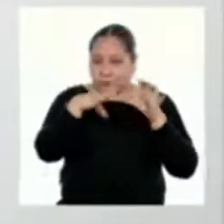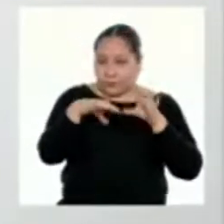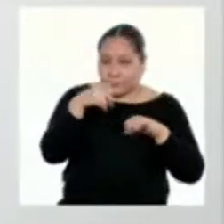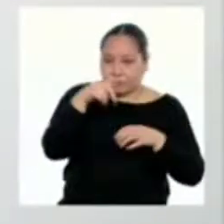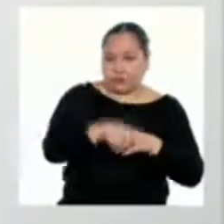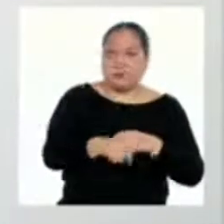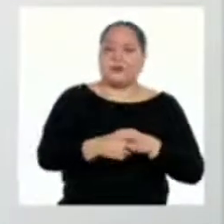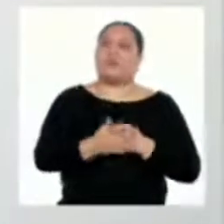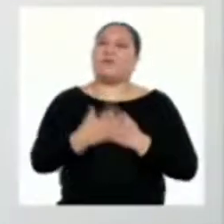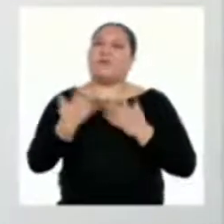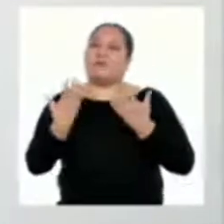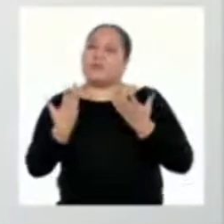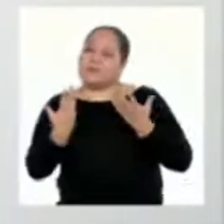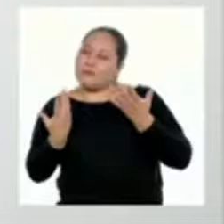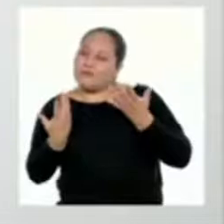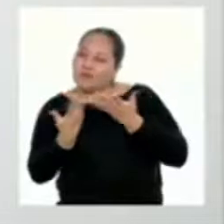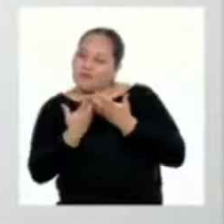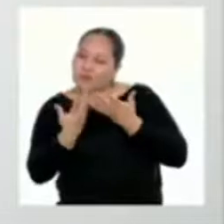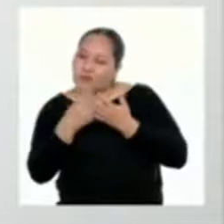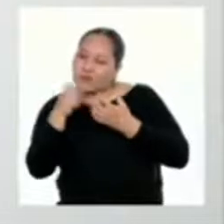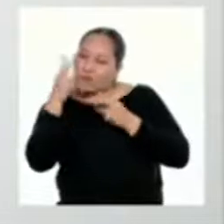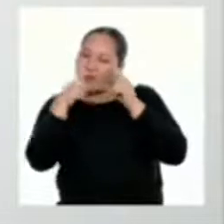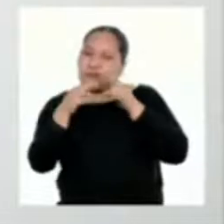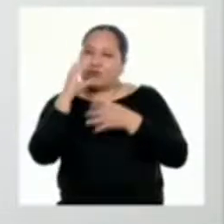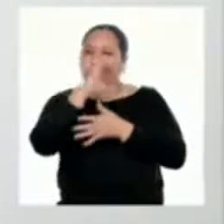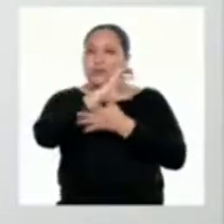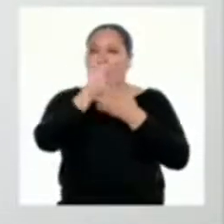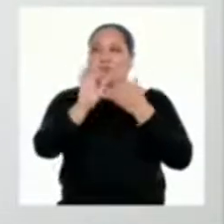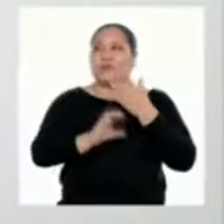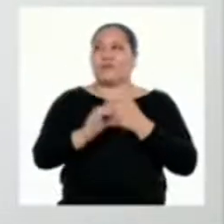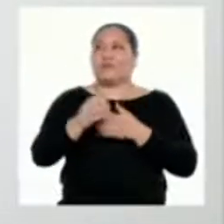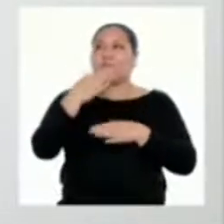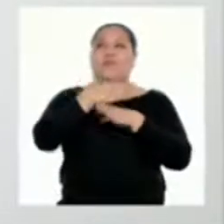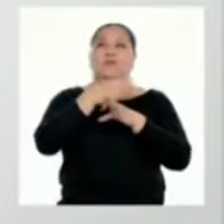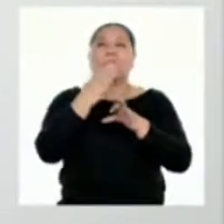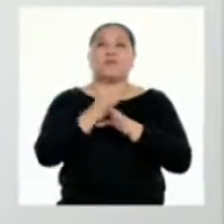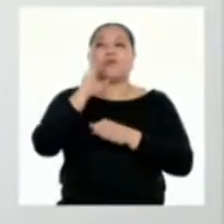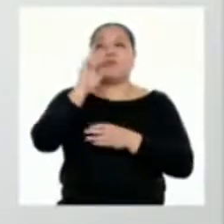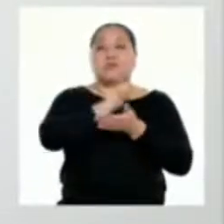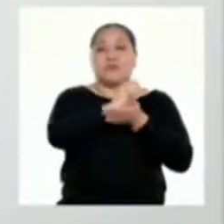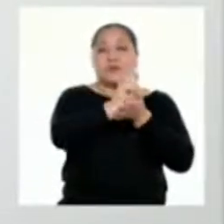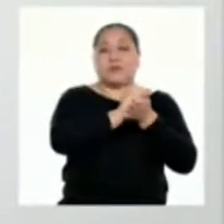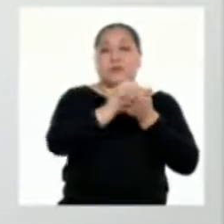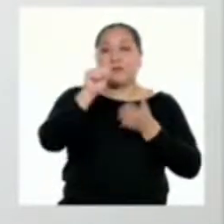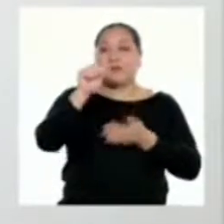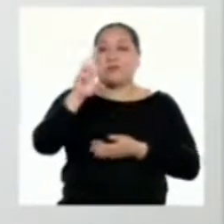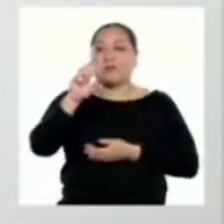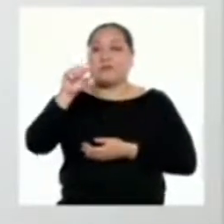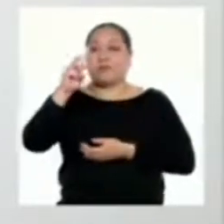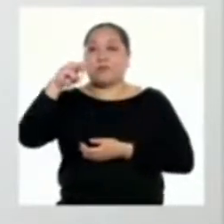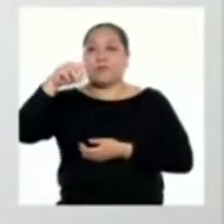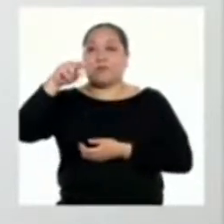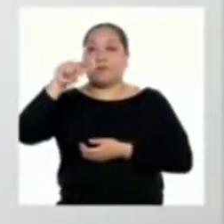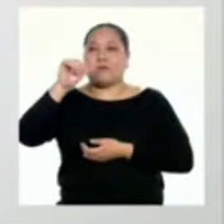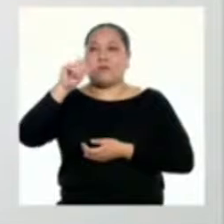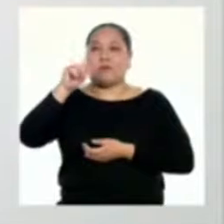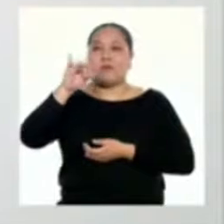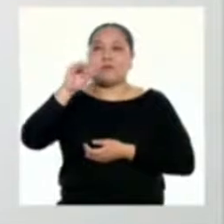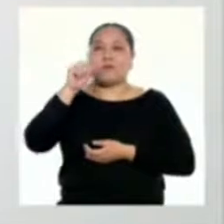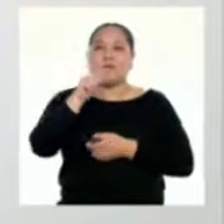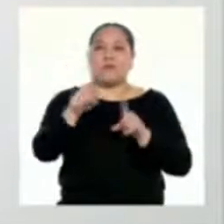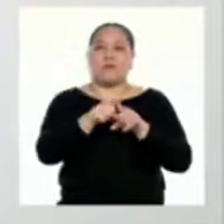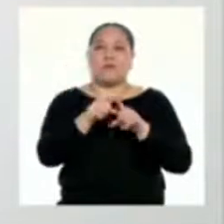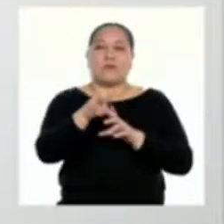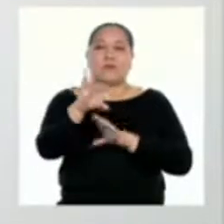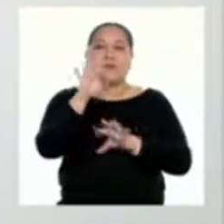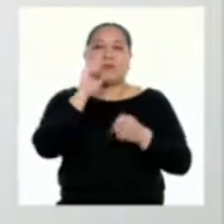familiarizarnos con las características y la estructura de un texto argumentativo, además de encontrar información clave